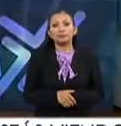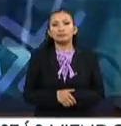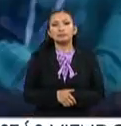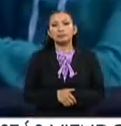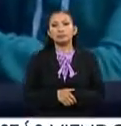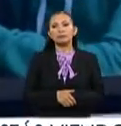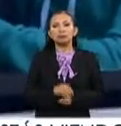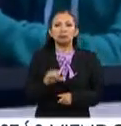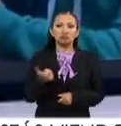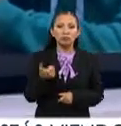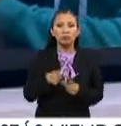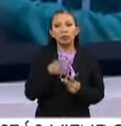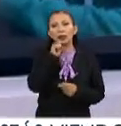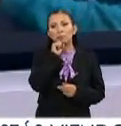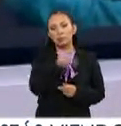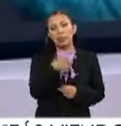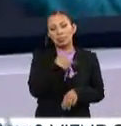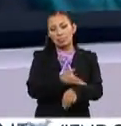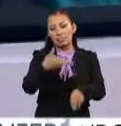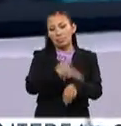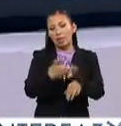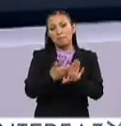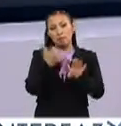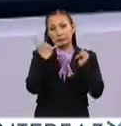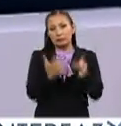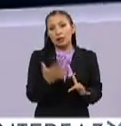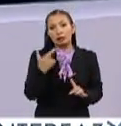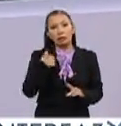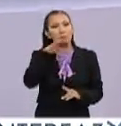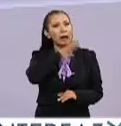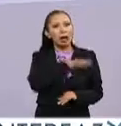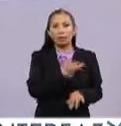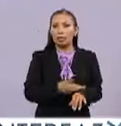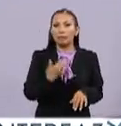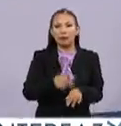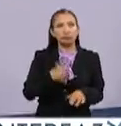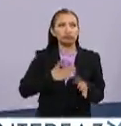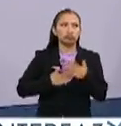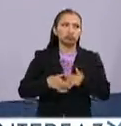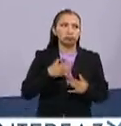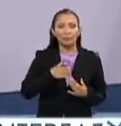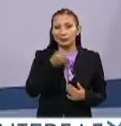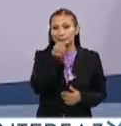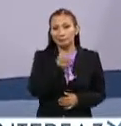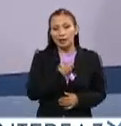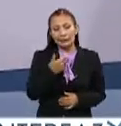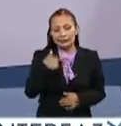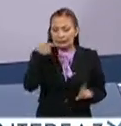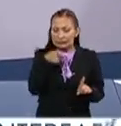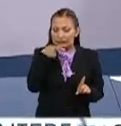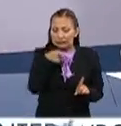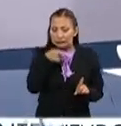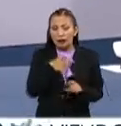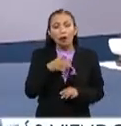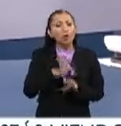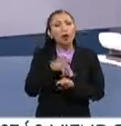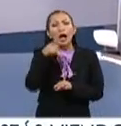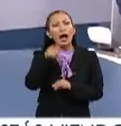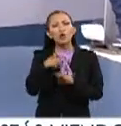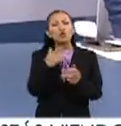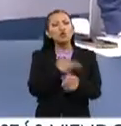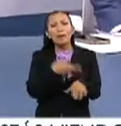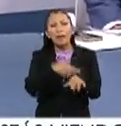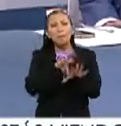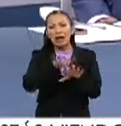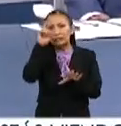¿Qué más? Pues también los trámites son bastante tediosos. Yo soy muy malo para los trámites y pues eso, estar ahí, ¿no? ¿Cuál fue el